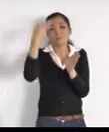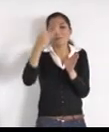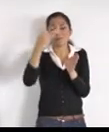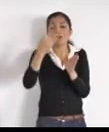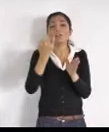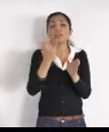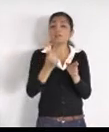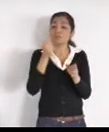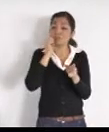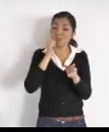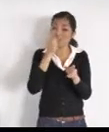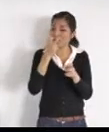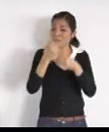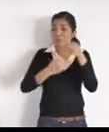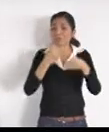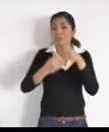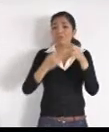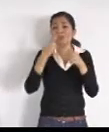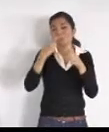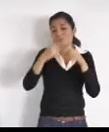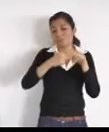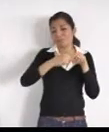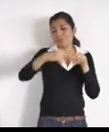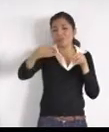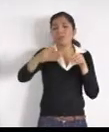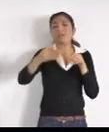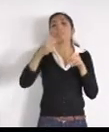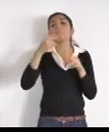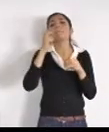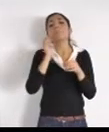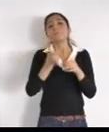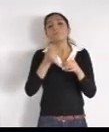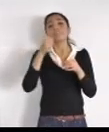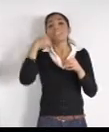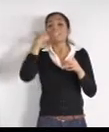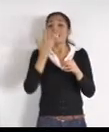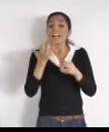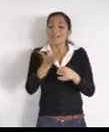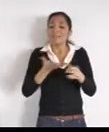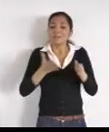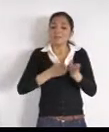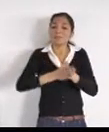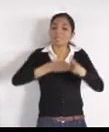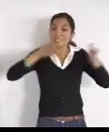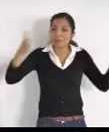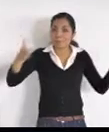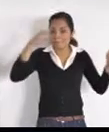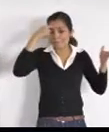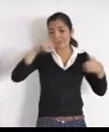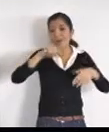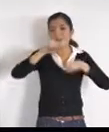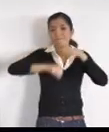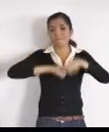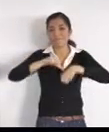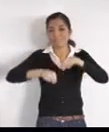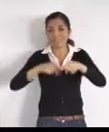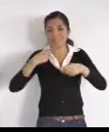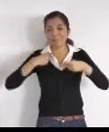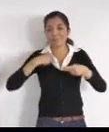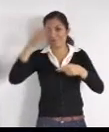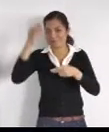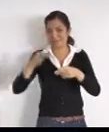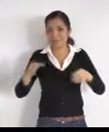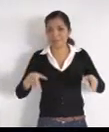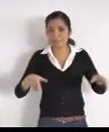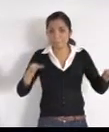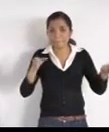es ensanchar la red de ciclovías, es decir, la apuesta de este gobierno es, sí resolver los problemas que tiene el tráfico vehicular, pero siempre de la mano,